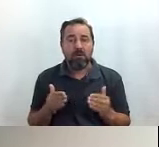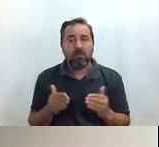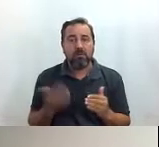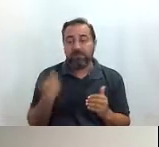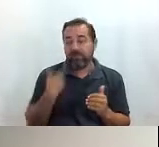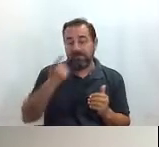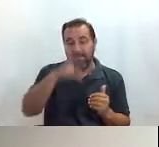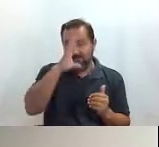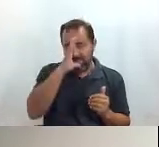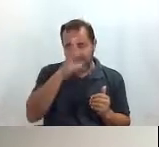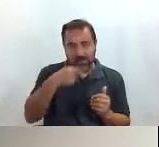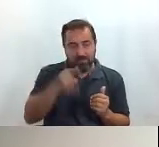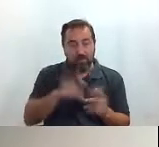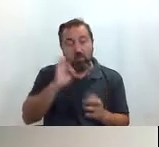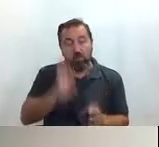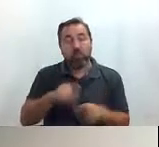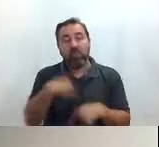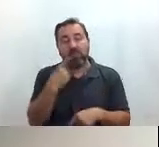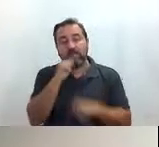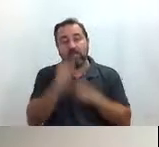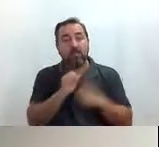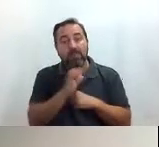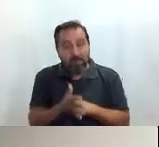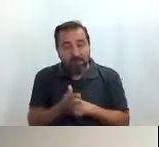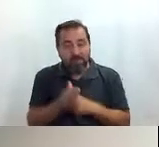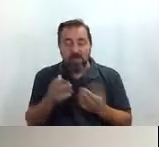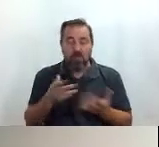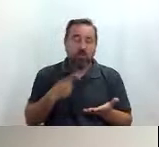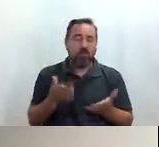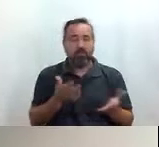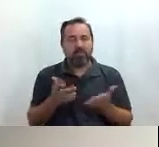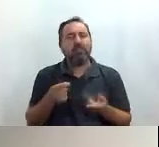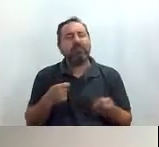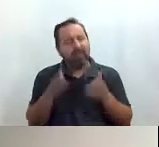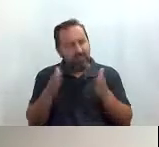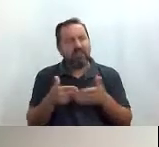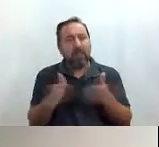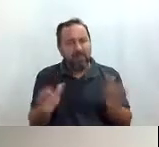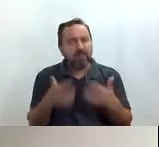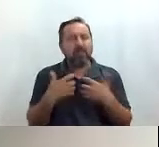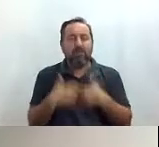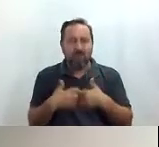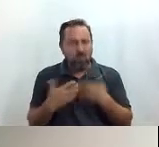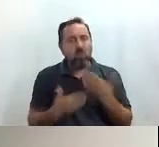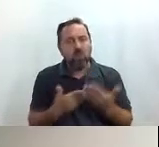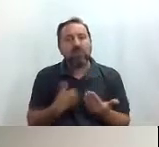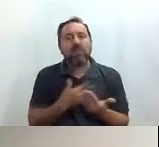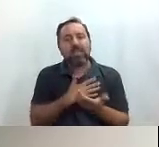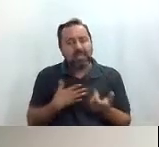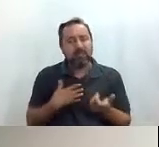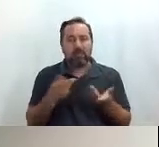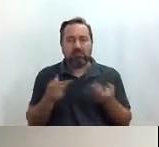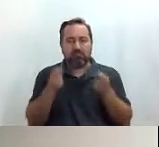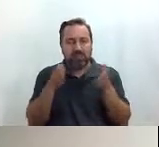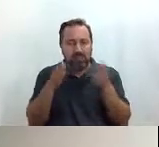mes de febrero y luego ha venido la pandemia y nos hemos quedado así a medias. La tienda está abierta, la tienda está funcionando, queremos que vengáis a la tienda